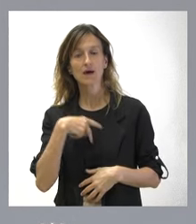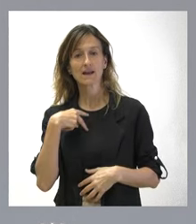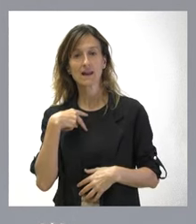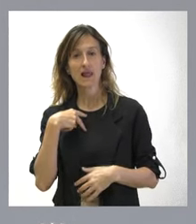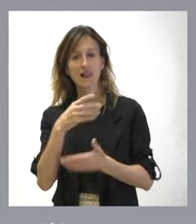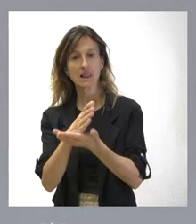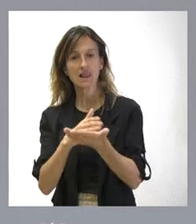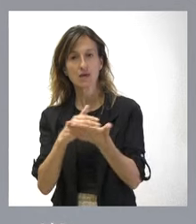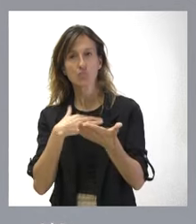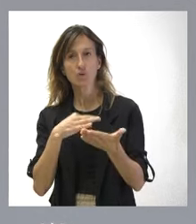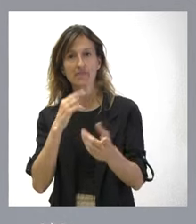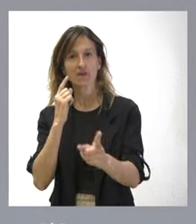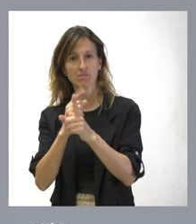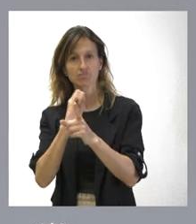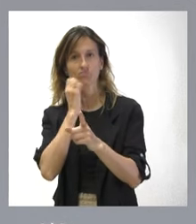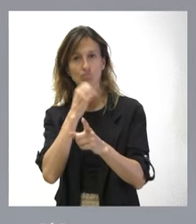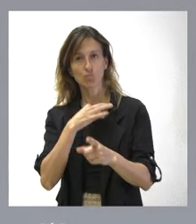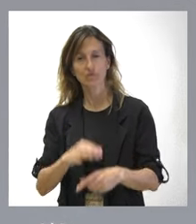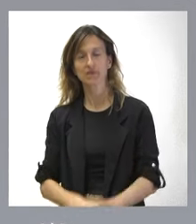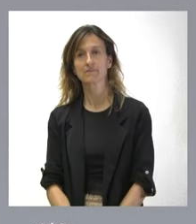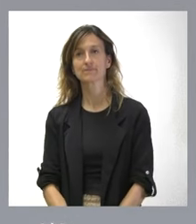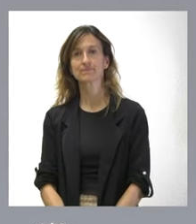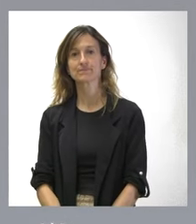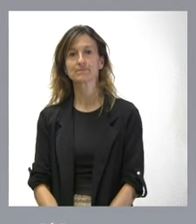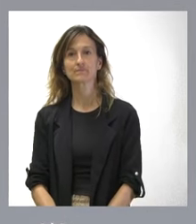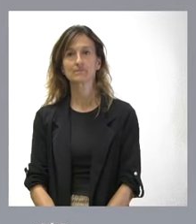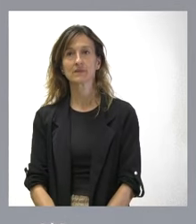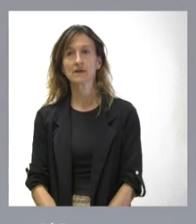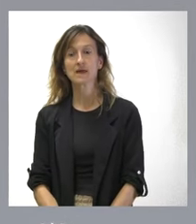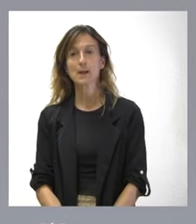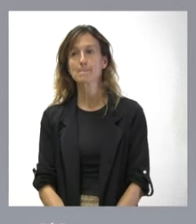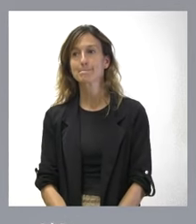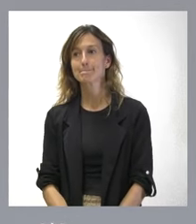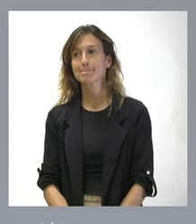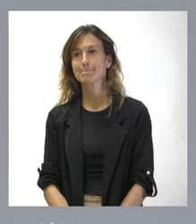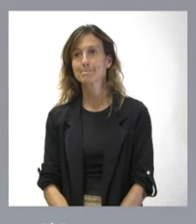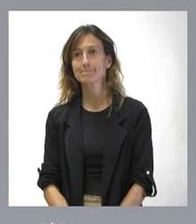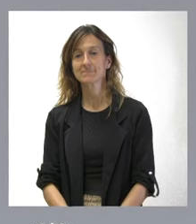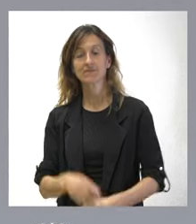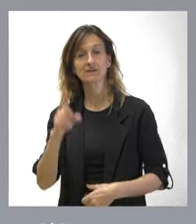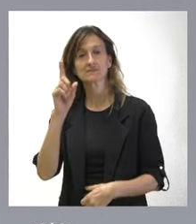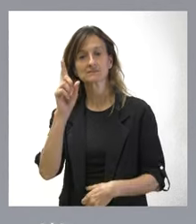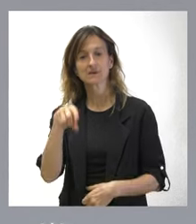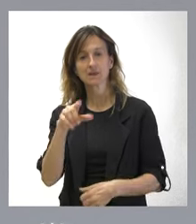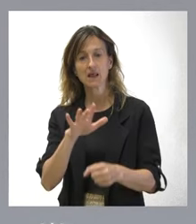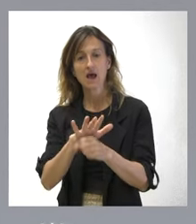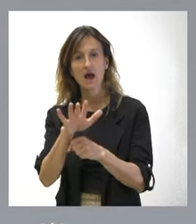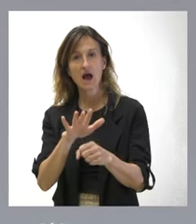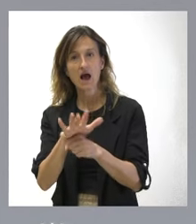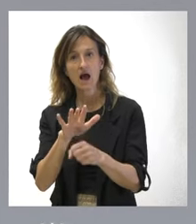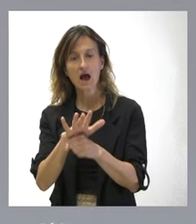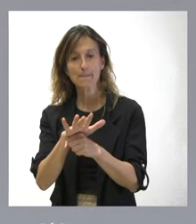legitimación para ello. Además, también se establecen en el acuerdo unos ámbitos de legitimación